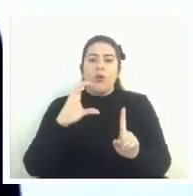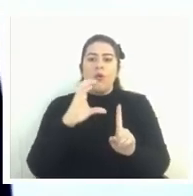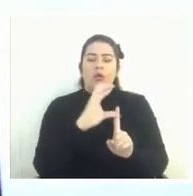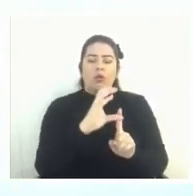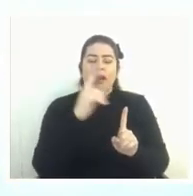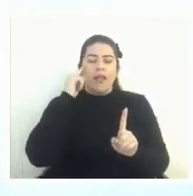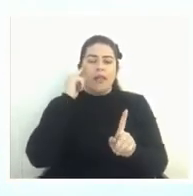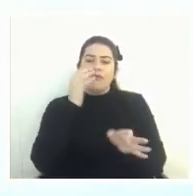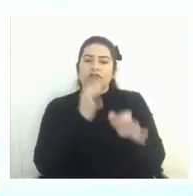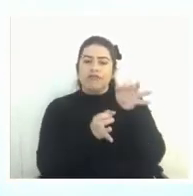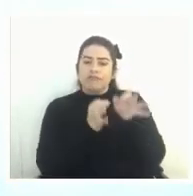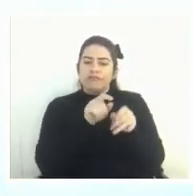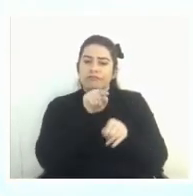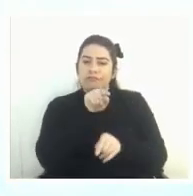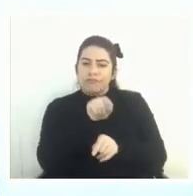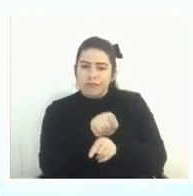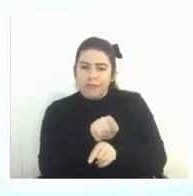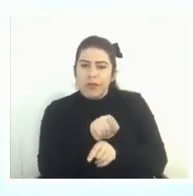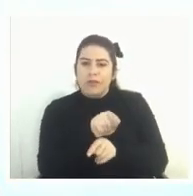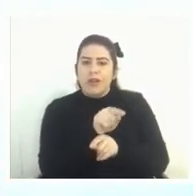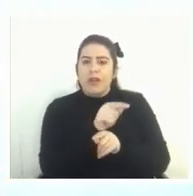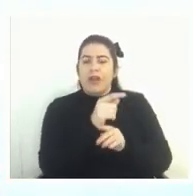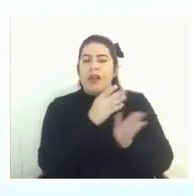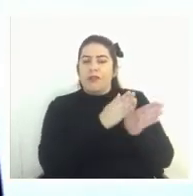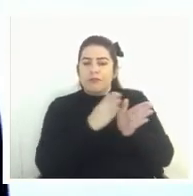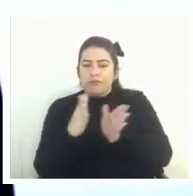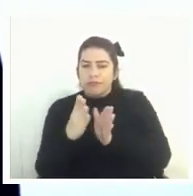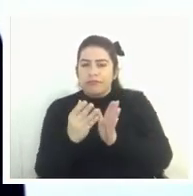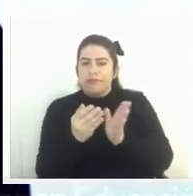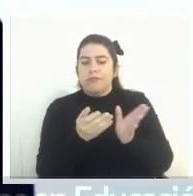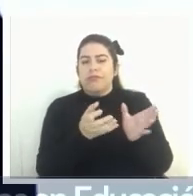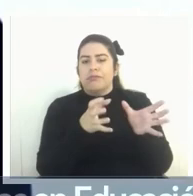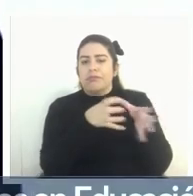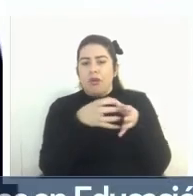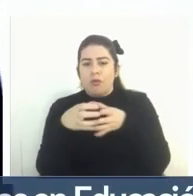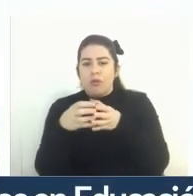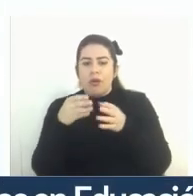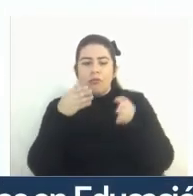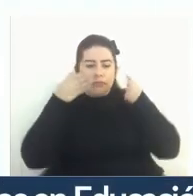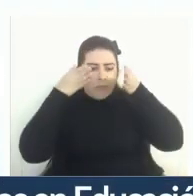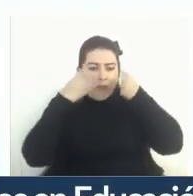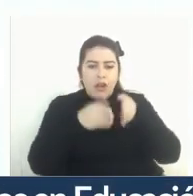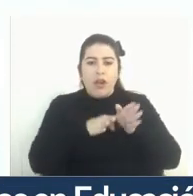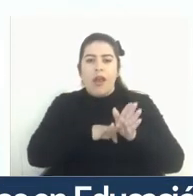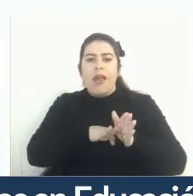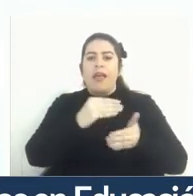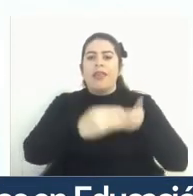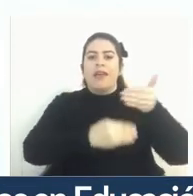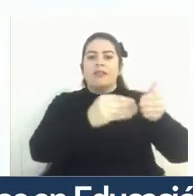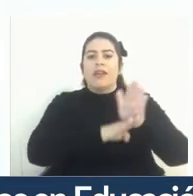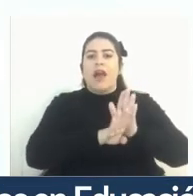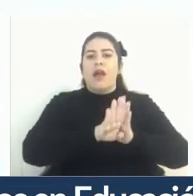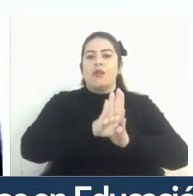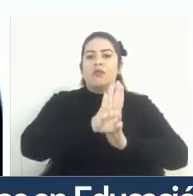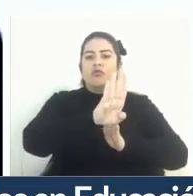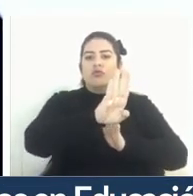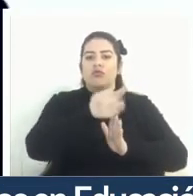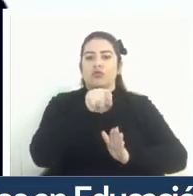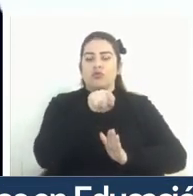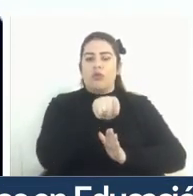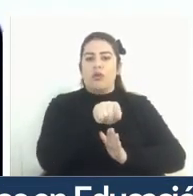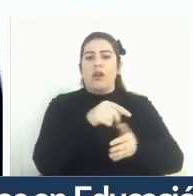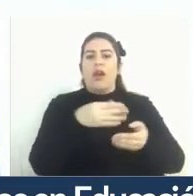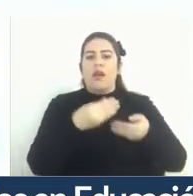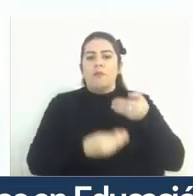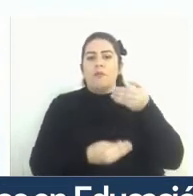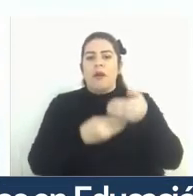desde la categorización más bien poner el foco en la progresión la progresión de lo que va sucediendo